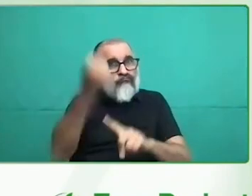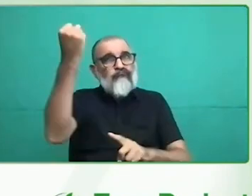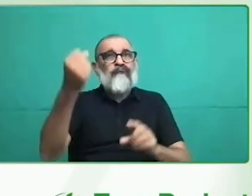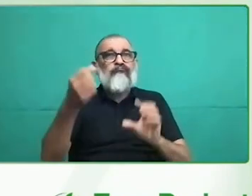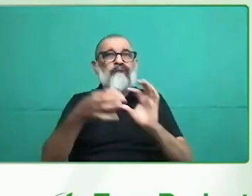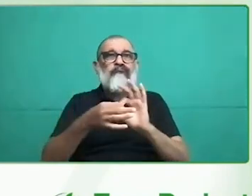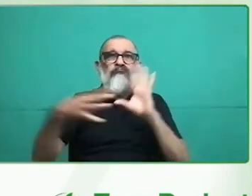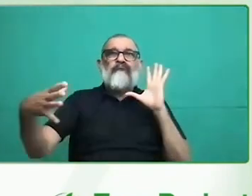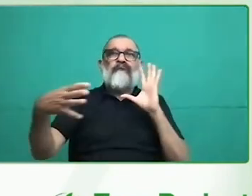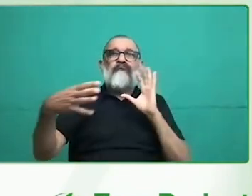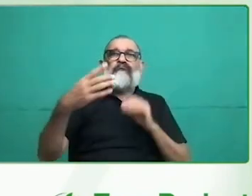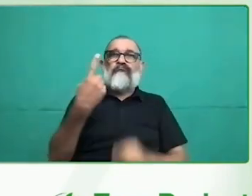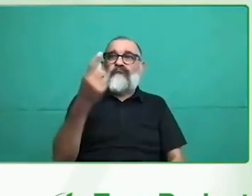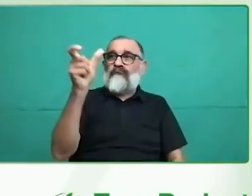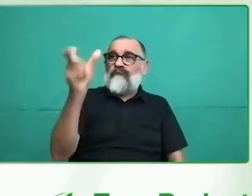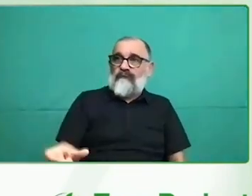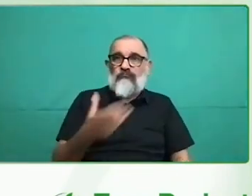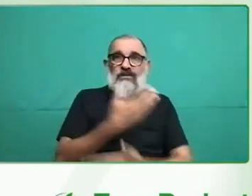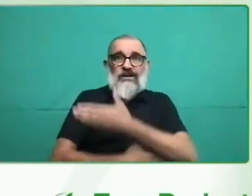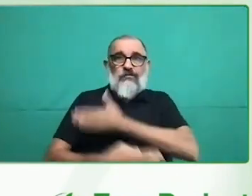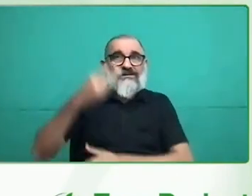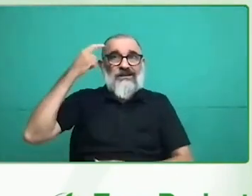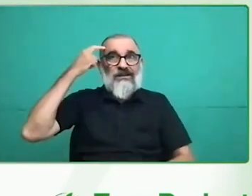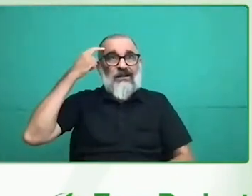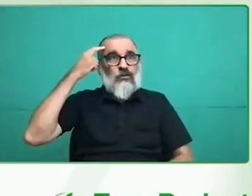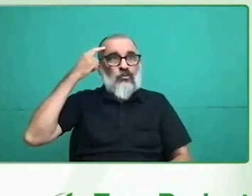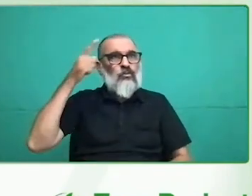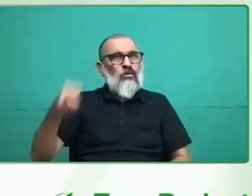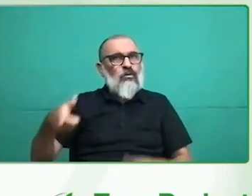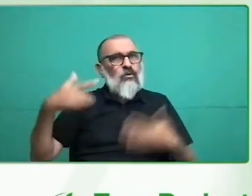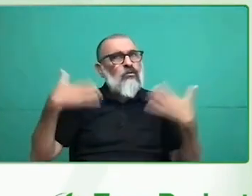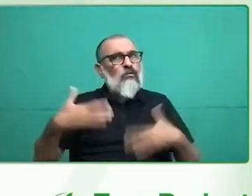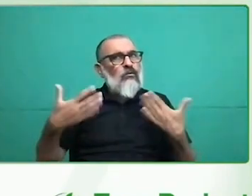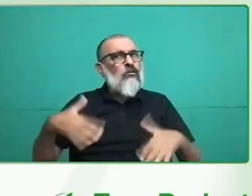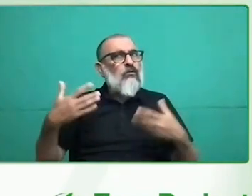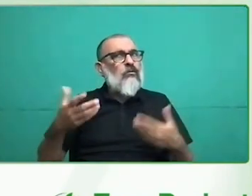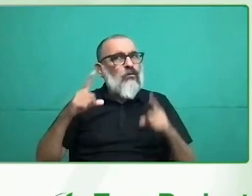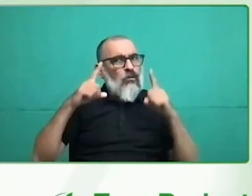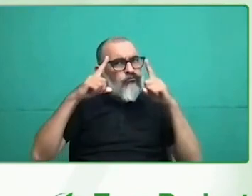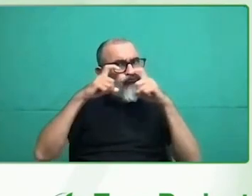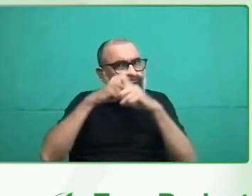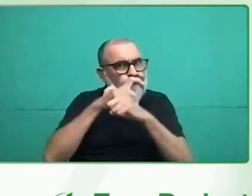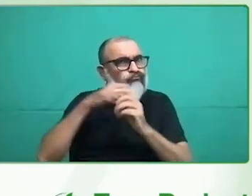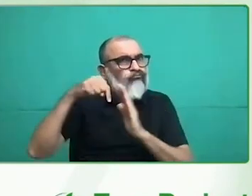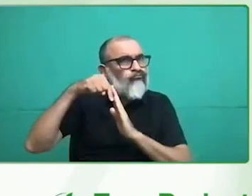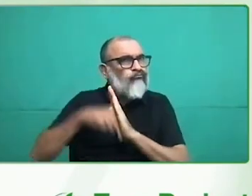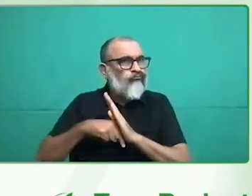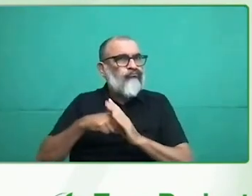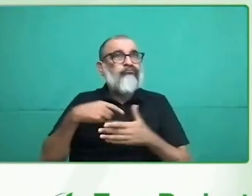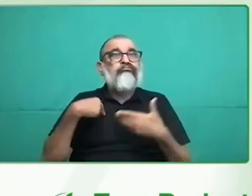con discapacidad intelectual en total estado de abandono. Muchísimas gracias.